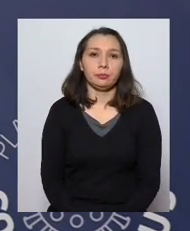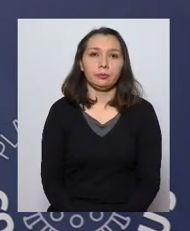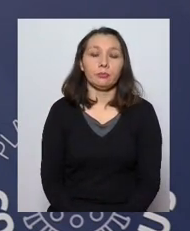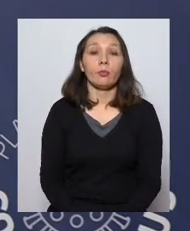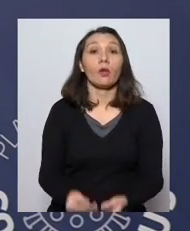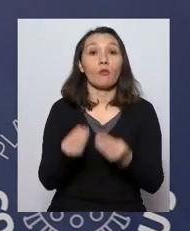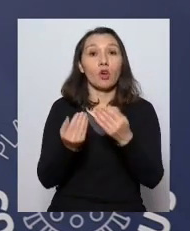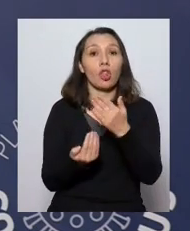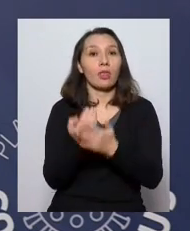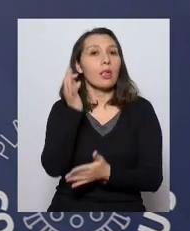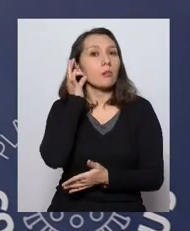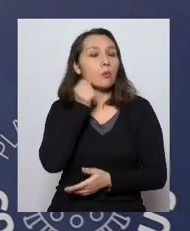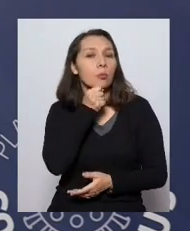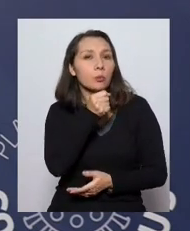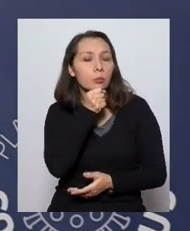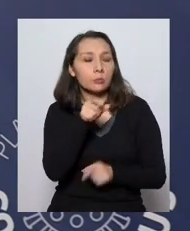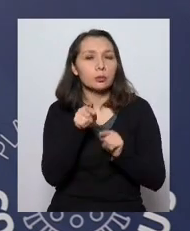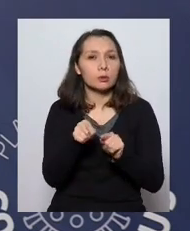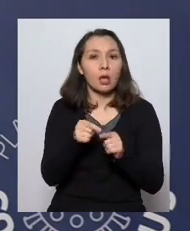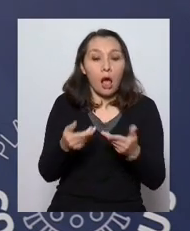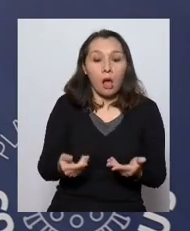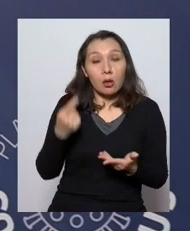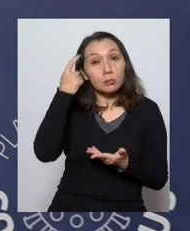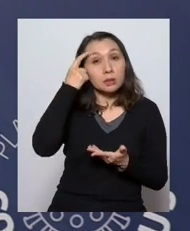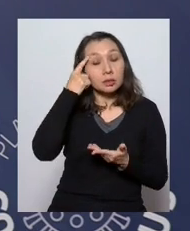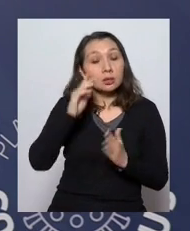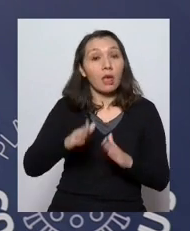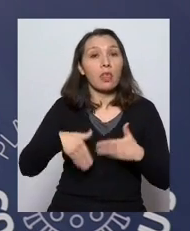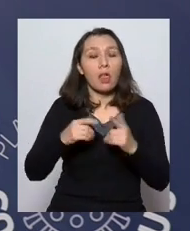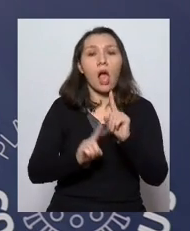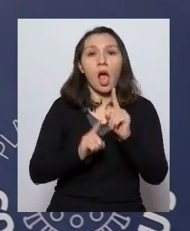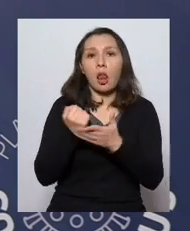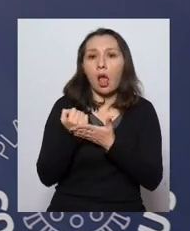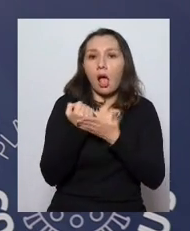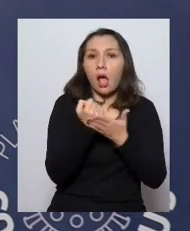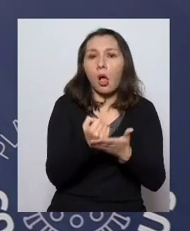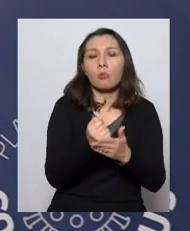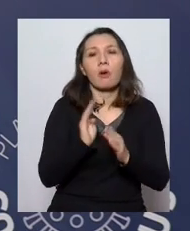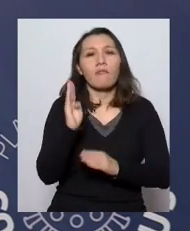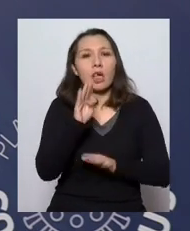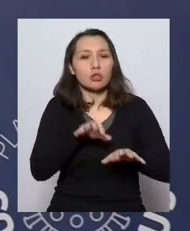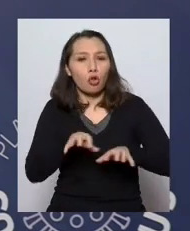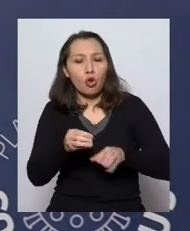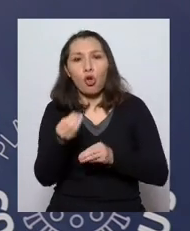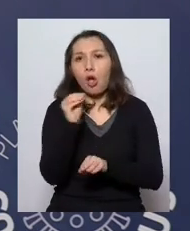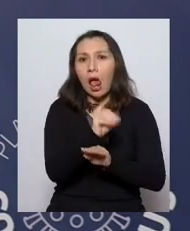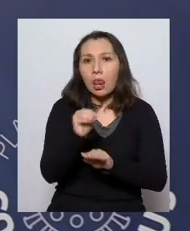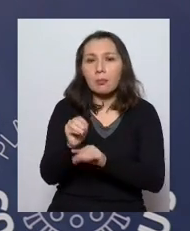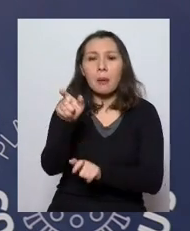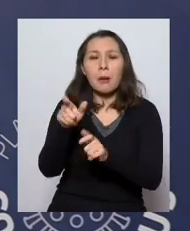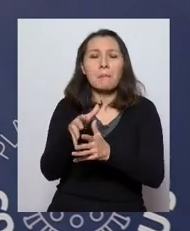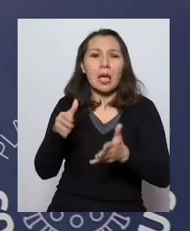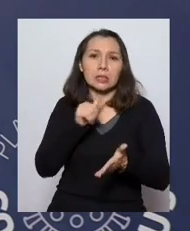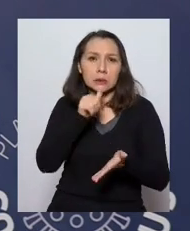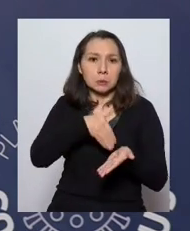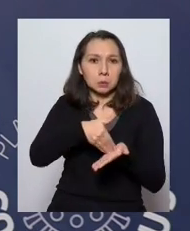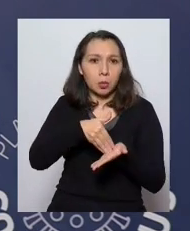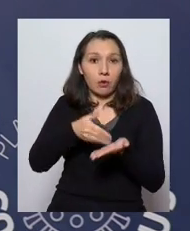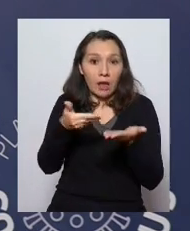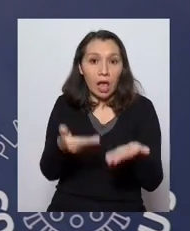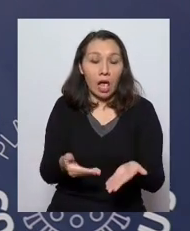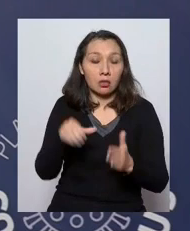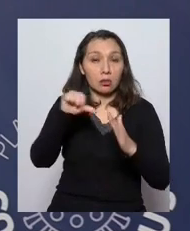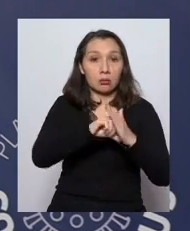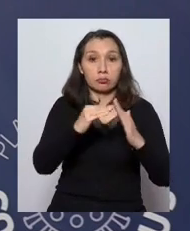buenos días se está pensando en entregar algún tipo de ayuda como insumos básicos o alimentos para las personas más vulnerables en